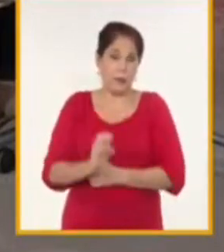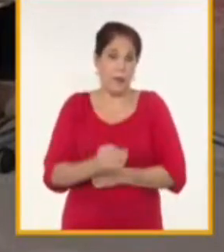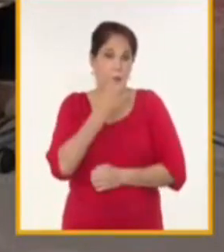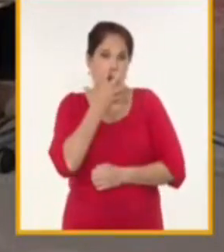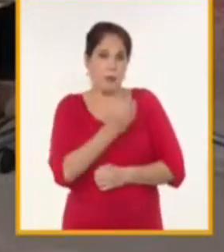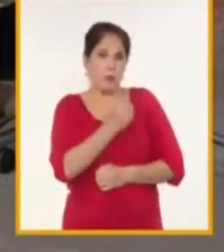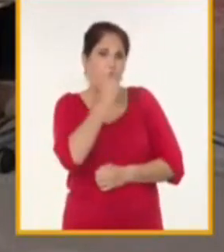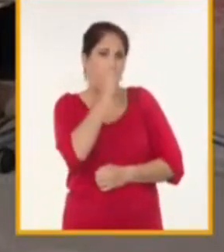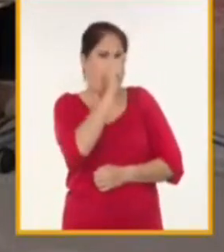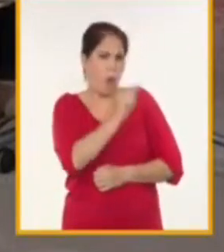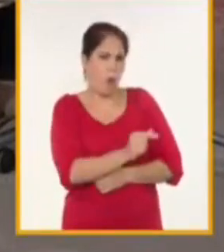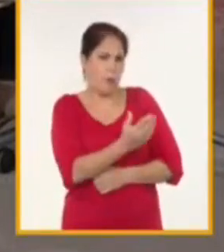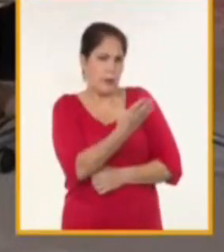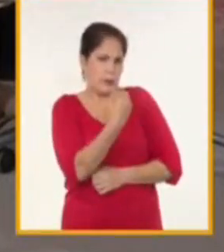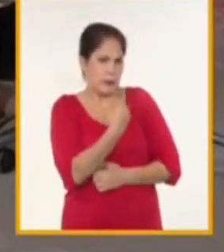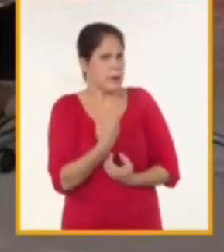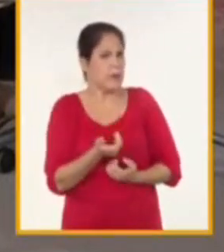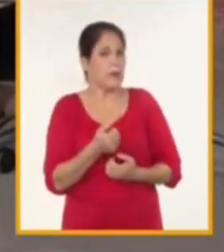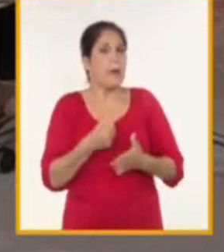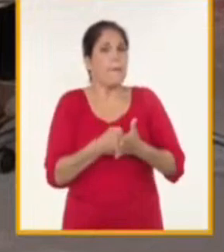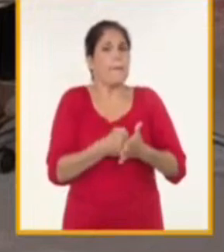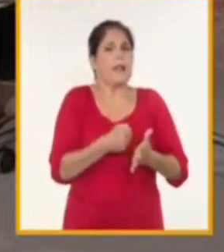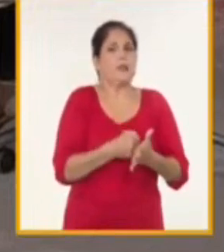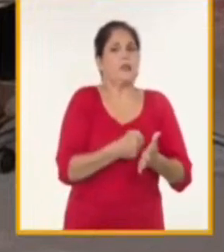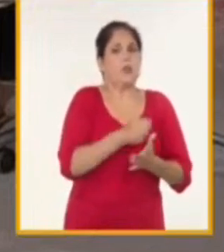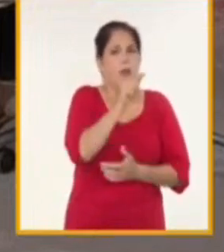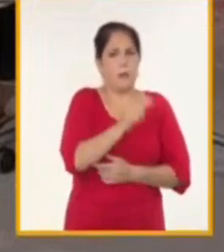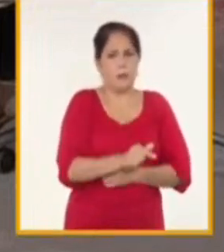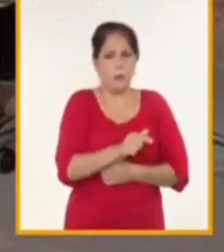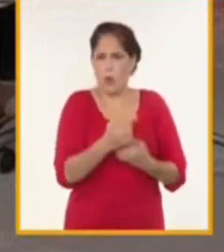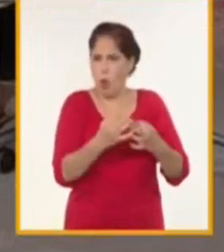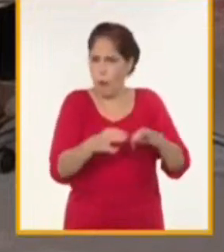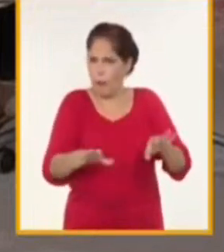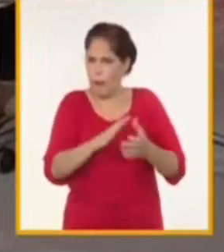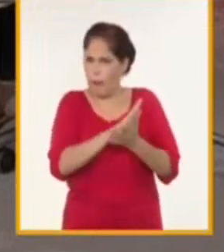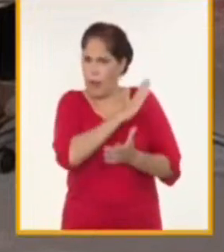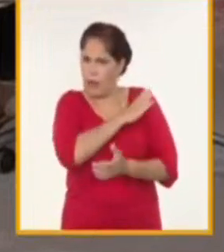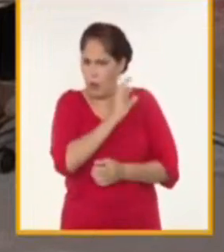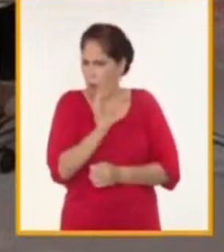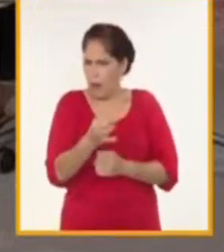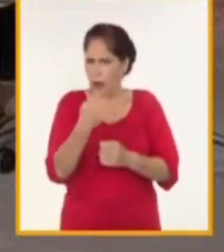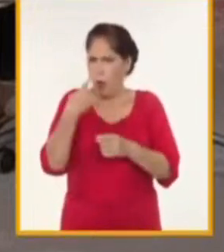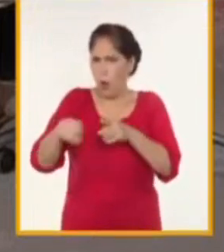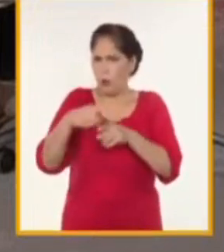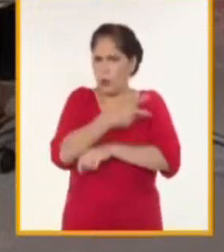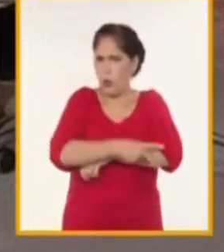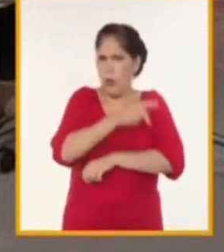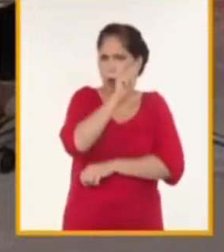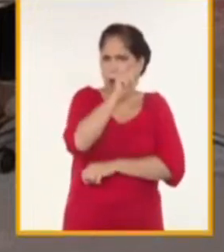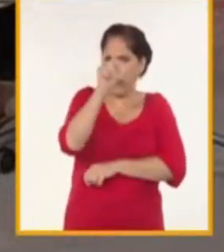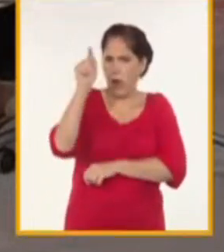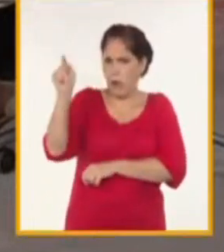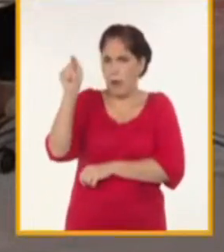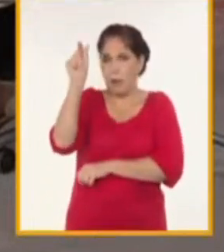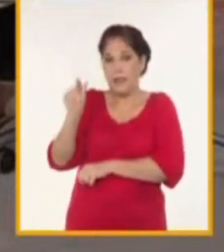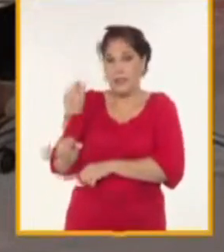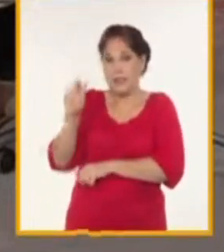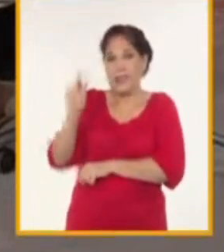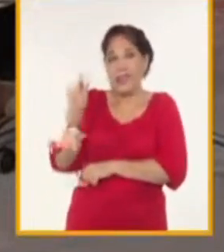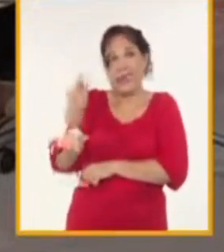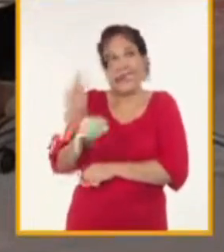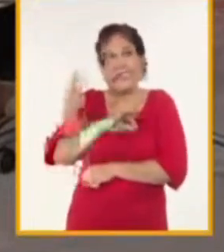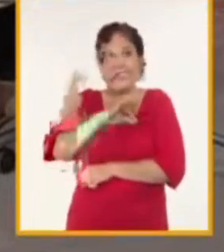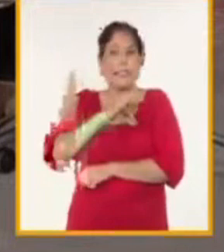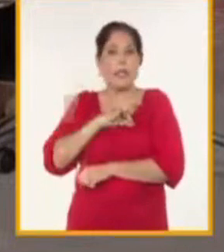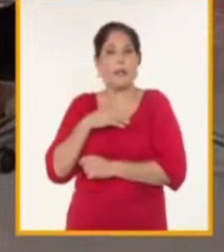Leonardo nos hable, usted hablaba de las presiones sobre los inversores, es normal en cualquier zona de desarrollo, en cualquier lugar que los inversores lleguen y